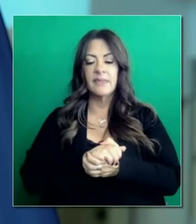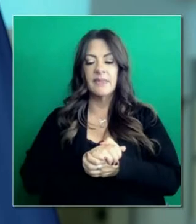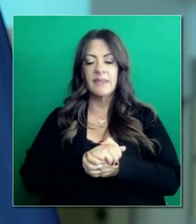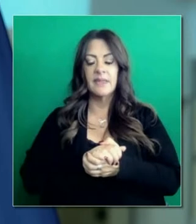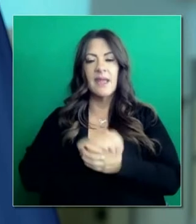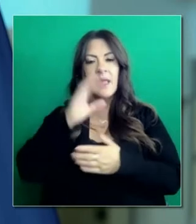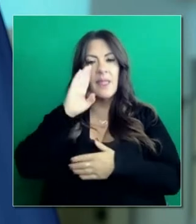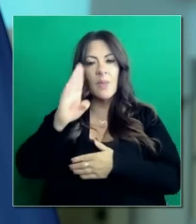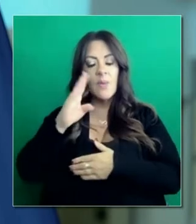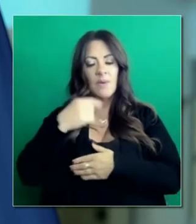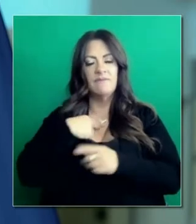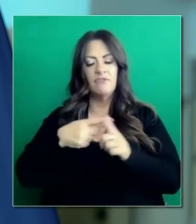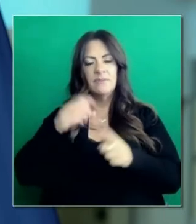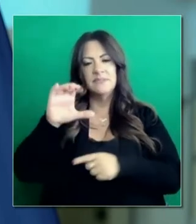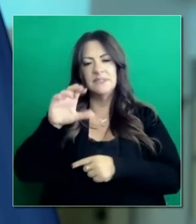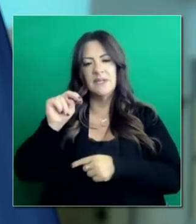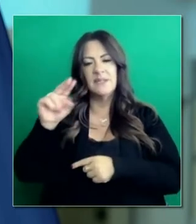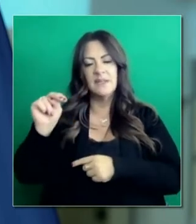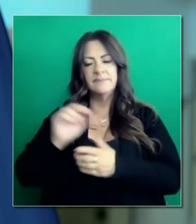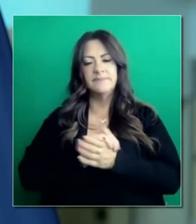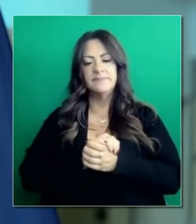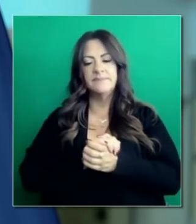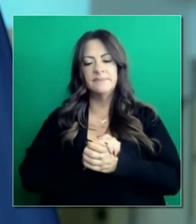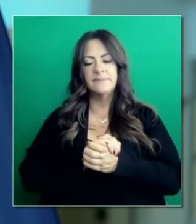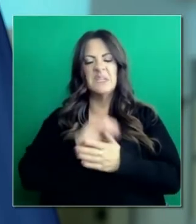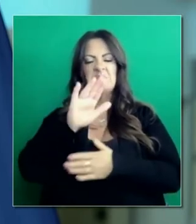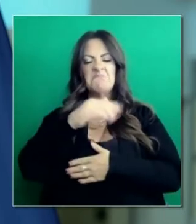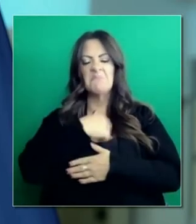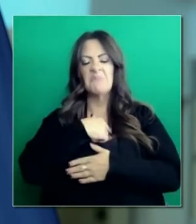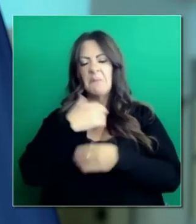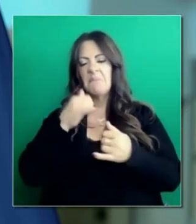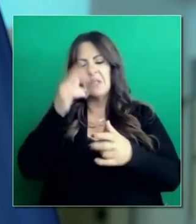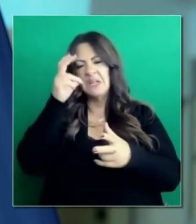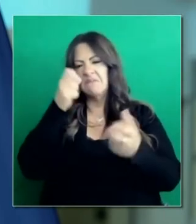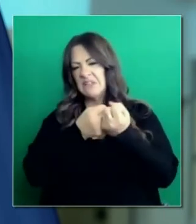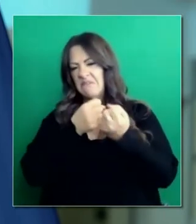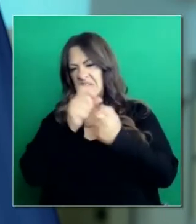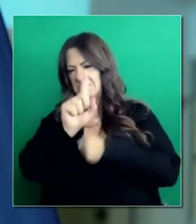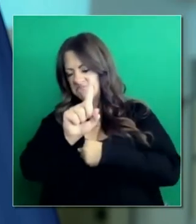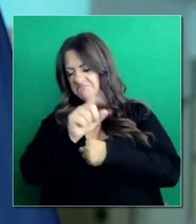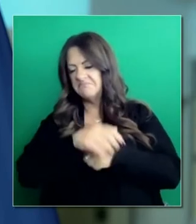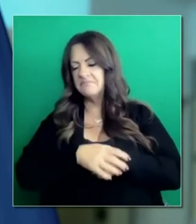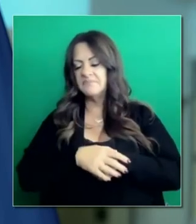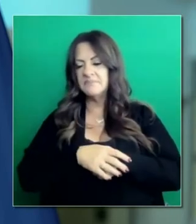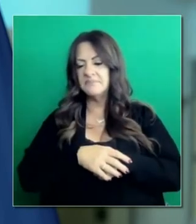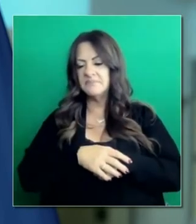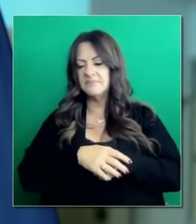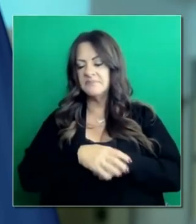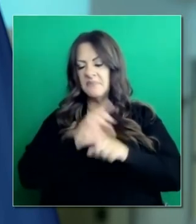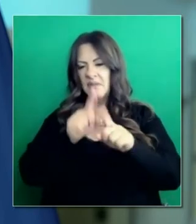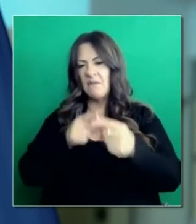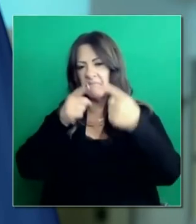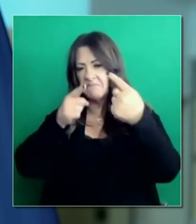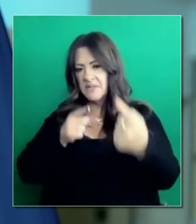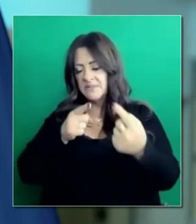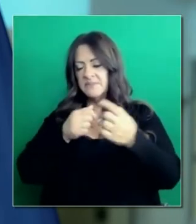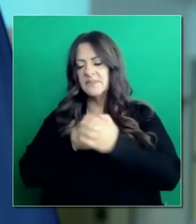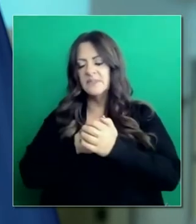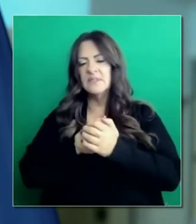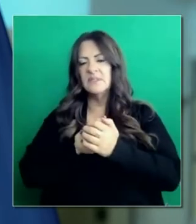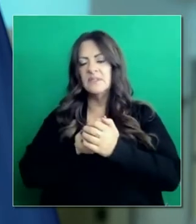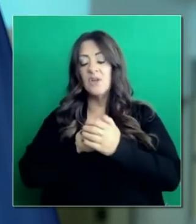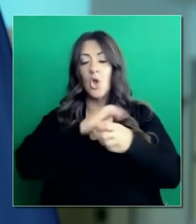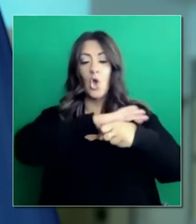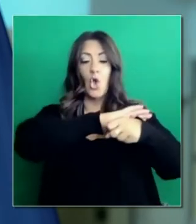Stephanie Ian de CNN para preguntarle esto como siento defensora doble. El hecho de que ha habido esta